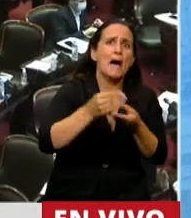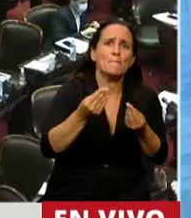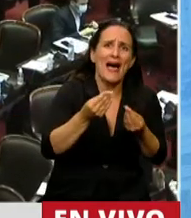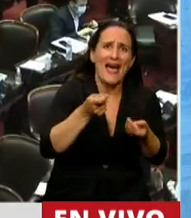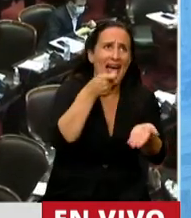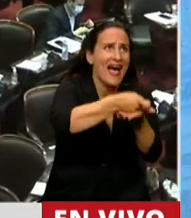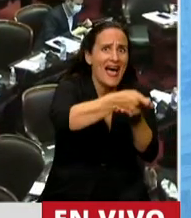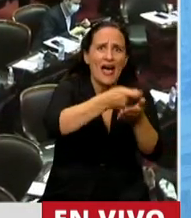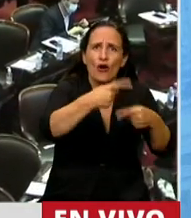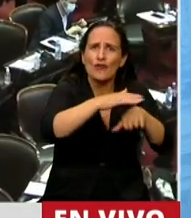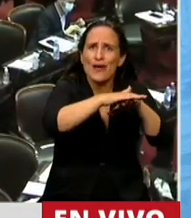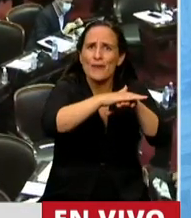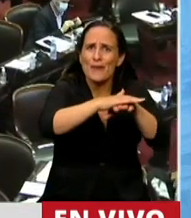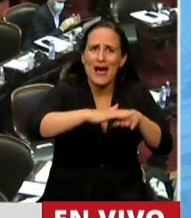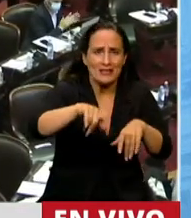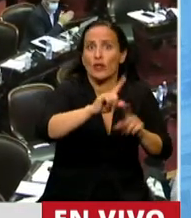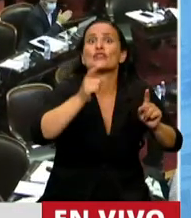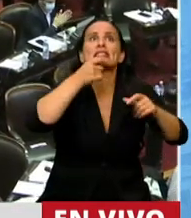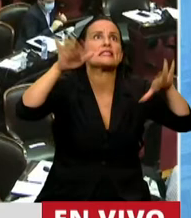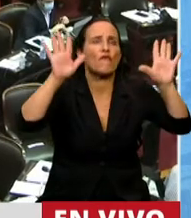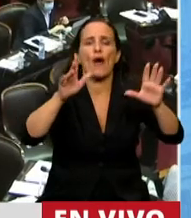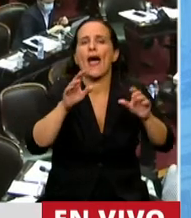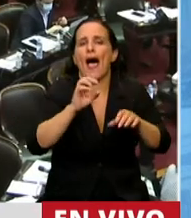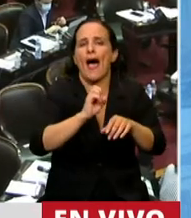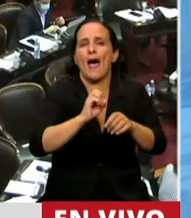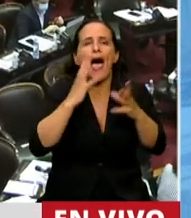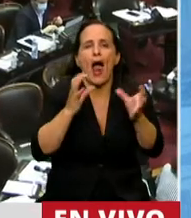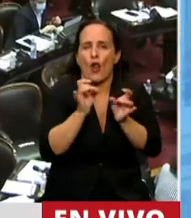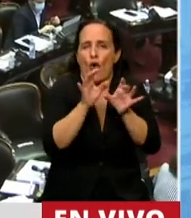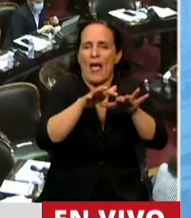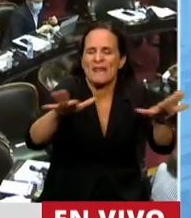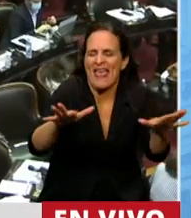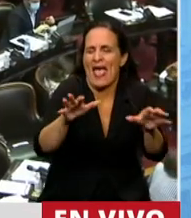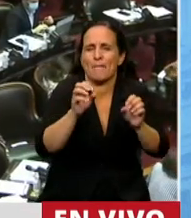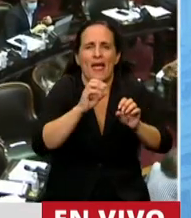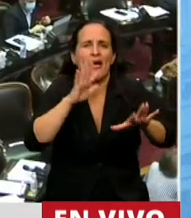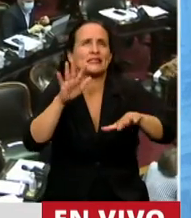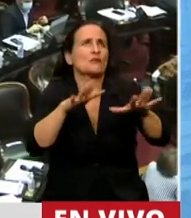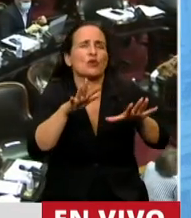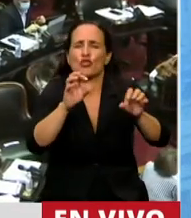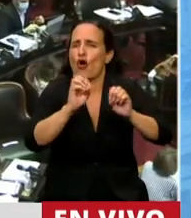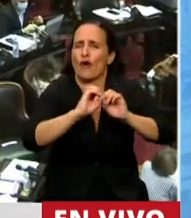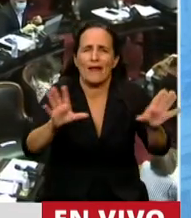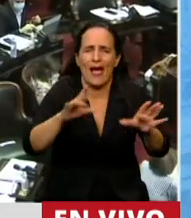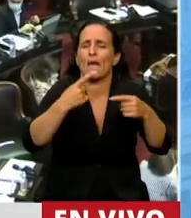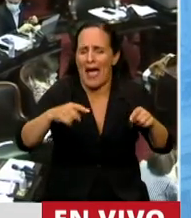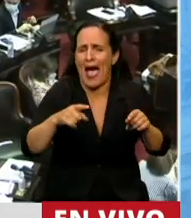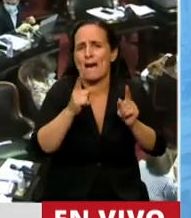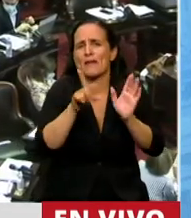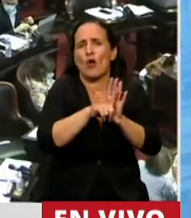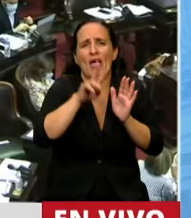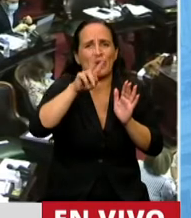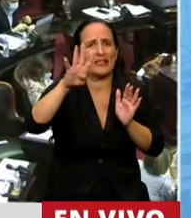corrientes, salvo en el caso de catástrofes como epidemias, inundaciones, etcétera, según lo establece el artículo 39 de la ley